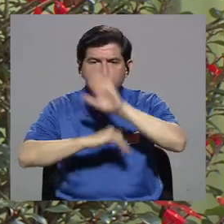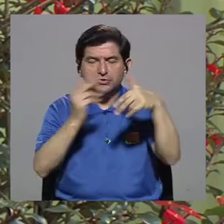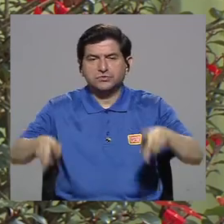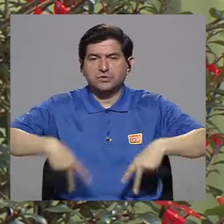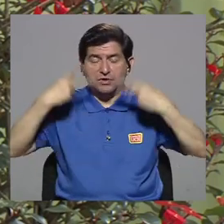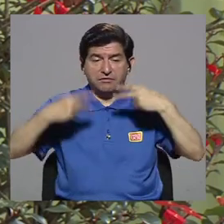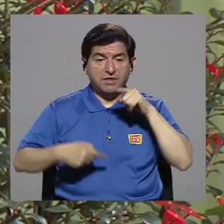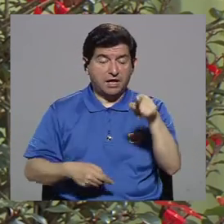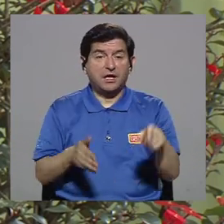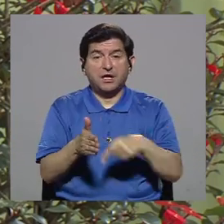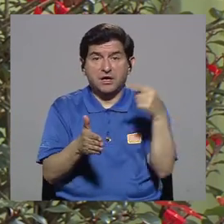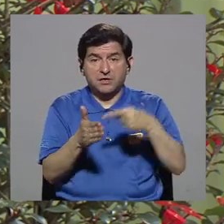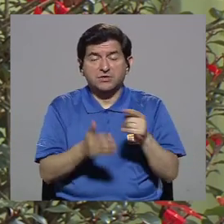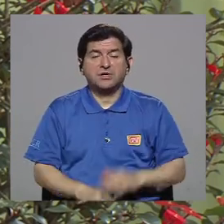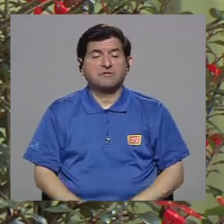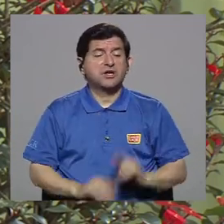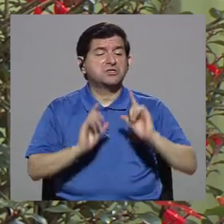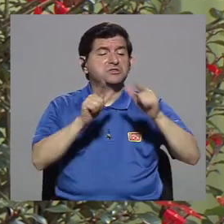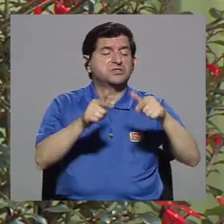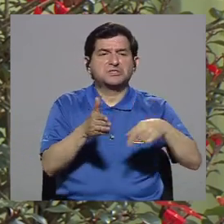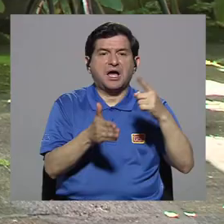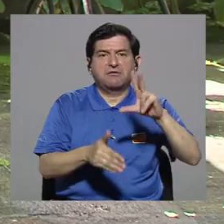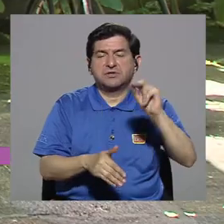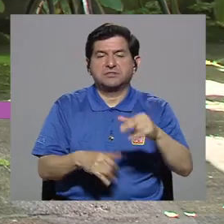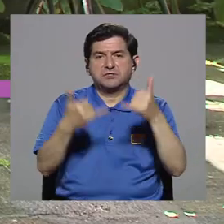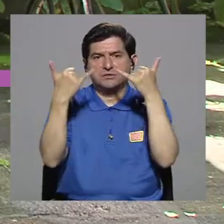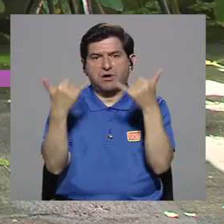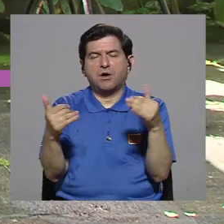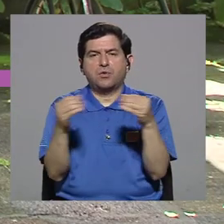a veces no, aunque ahora cada vez son más educados, gracias a Dios,